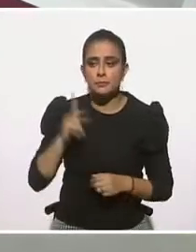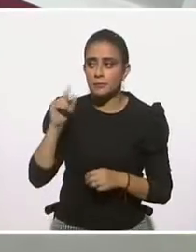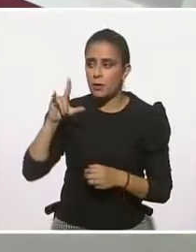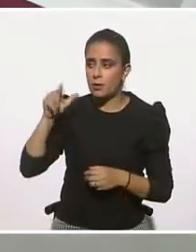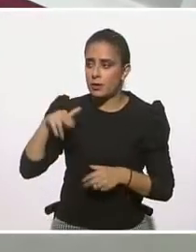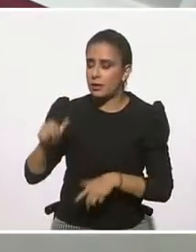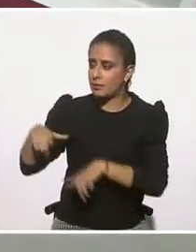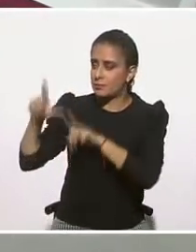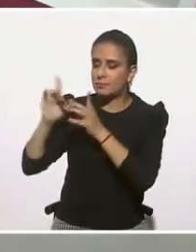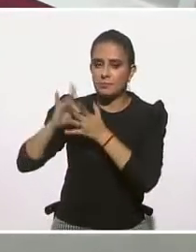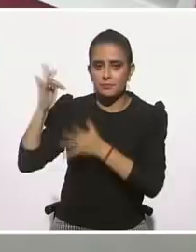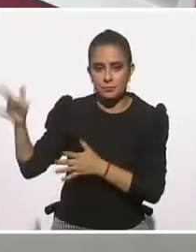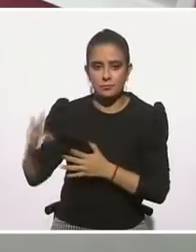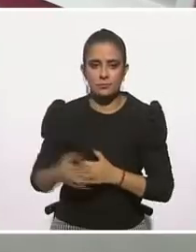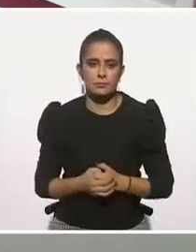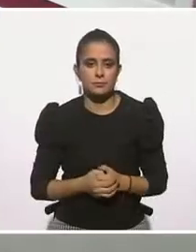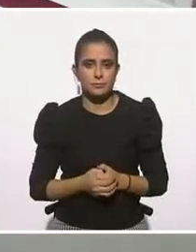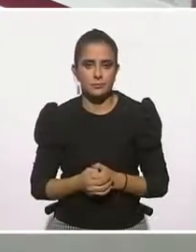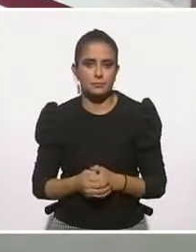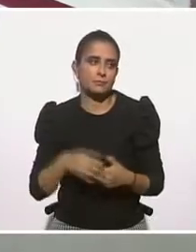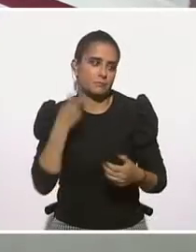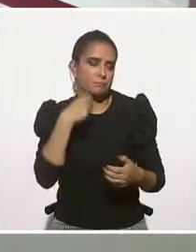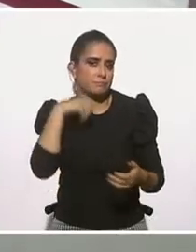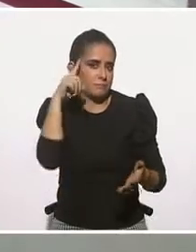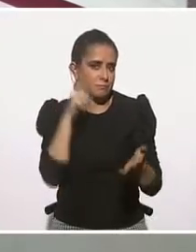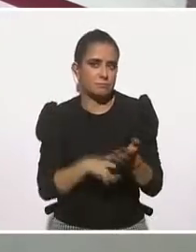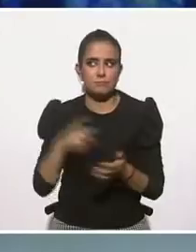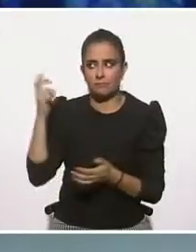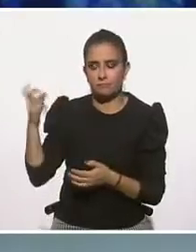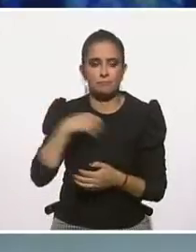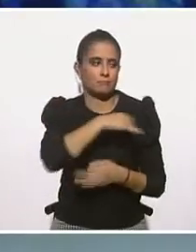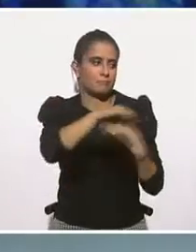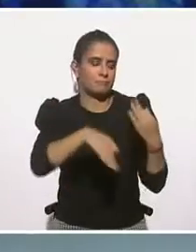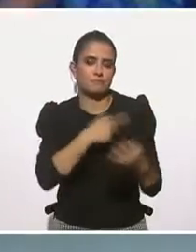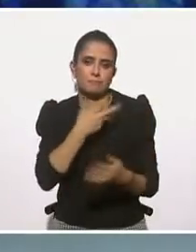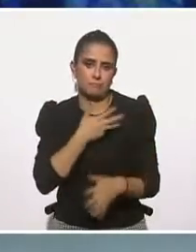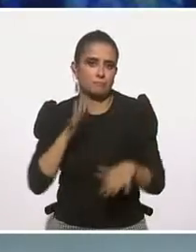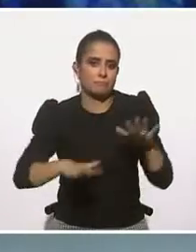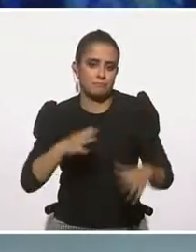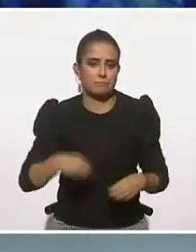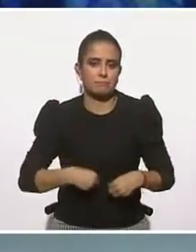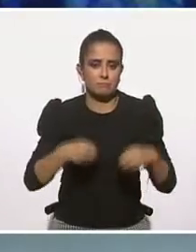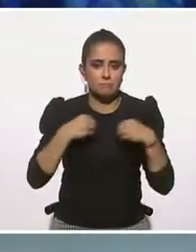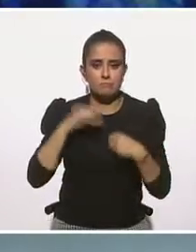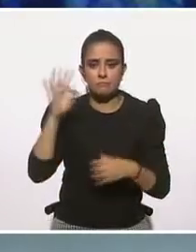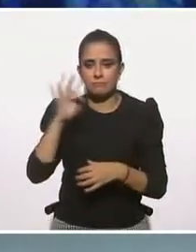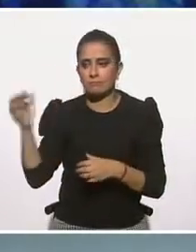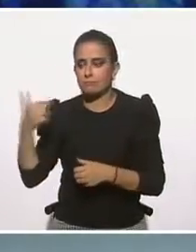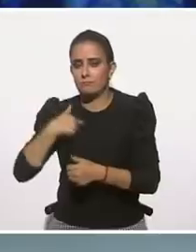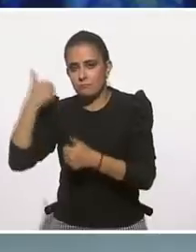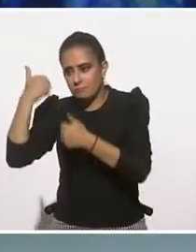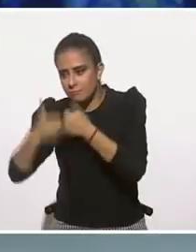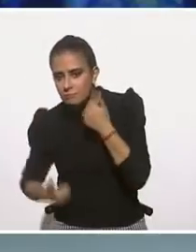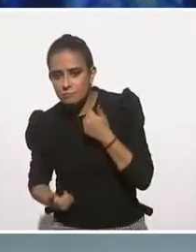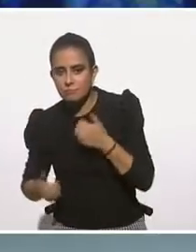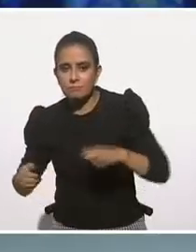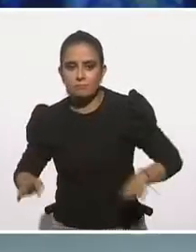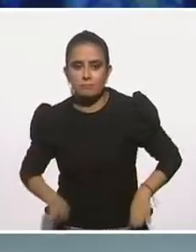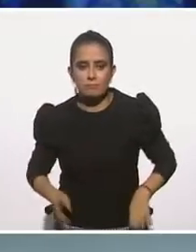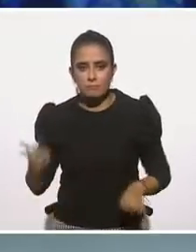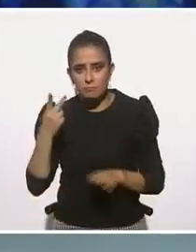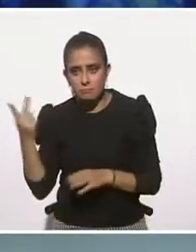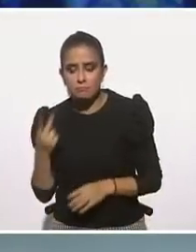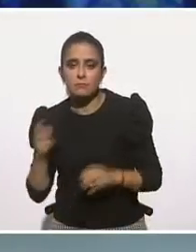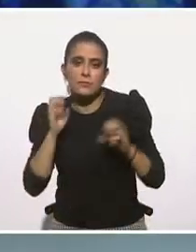testimonio y seguro muchos hemos pasado por estas circunstancias, ¿no? De que ante una ruptura con una pareja amorosa